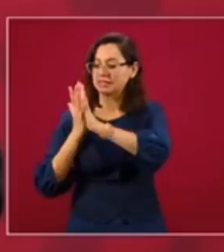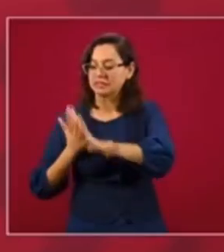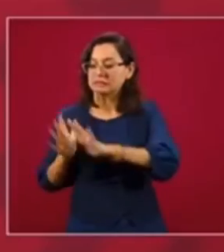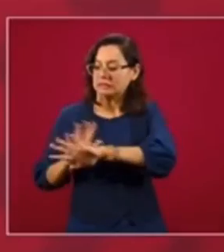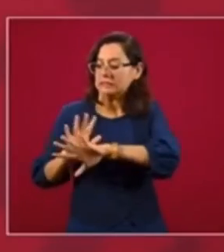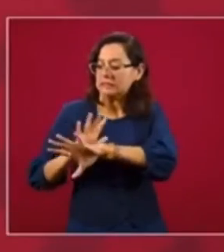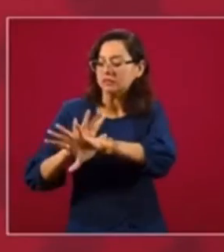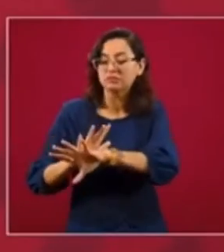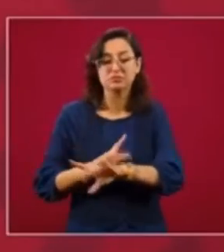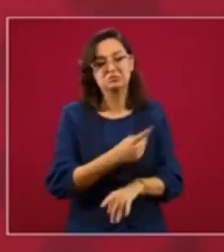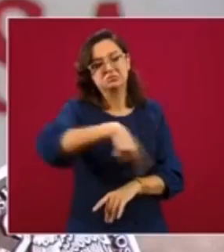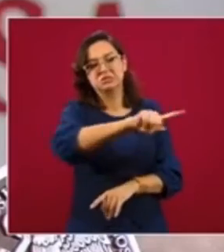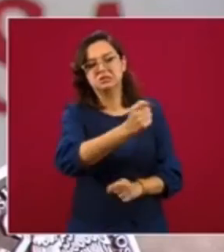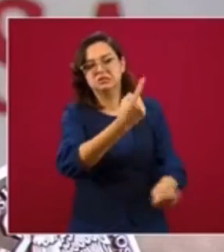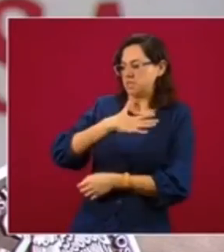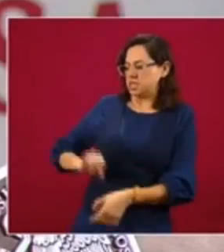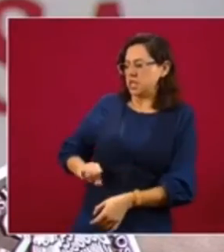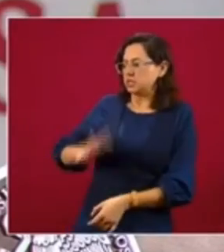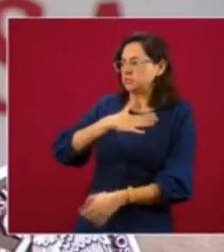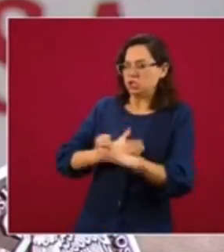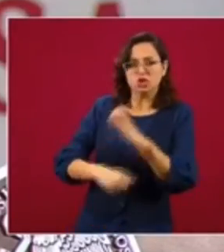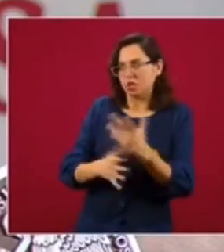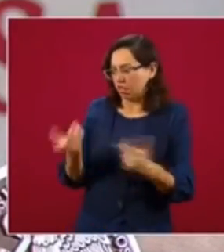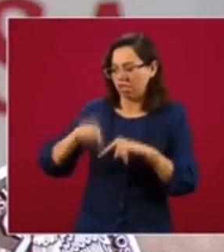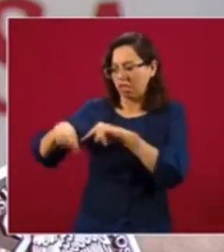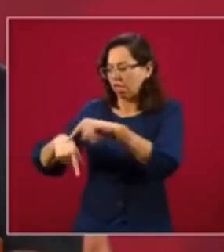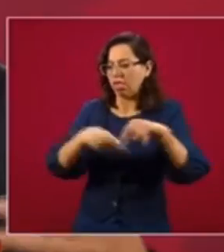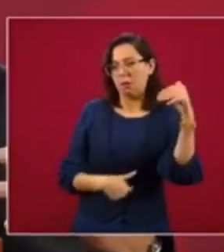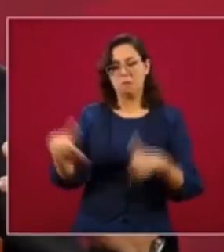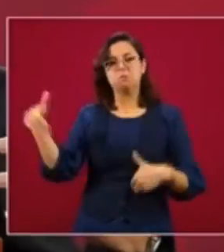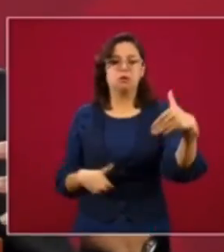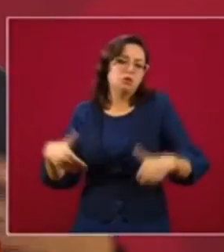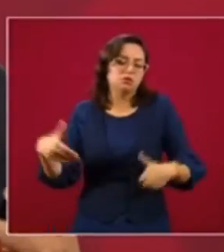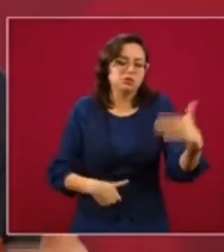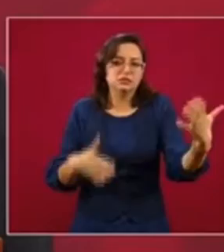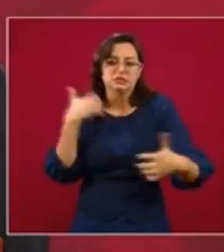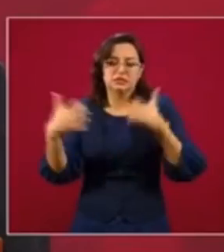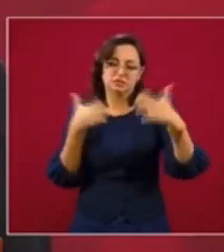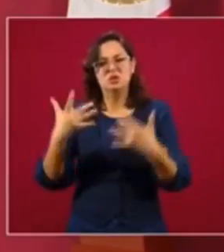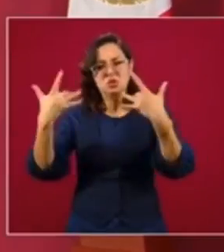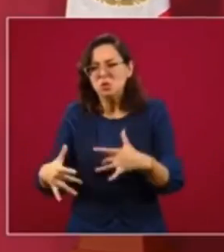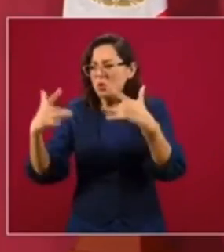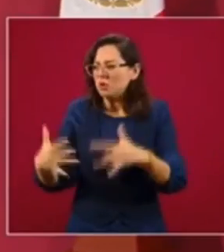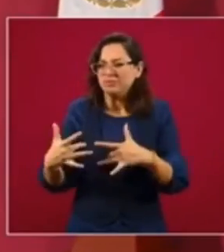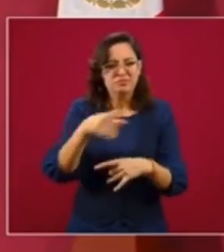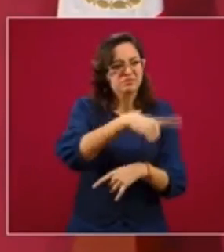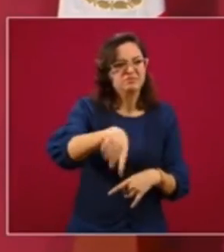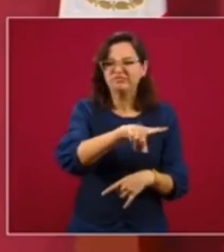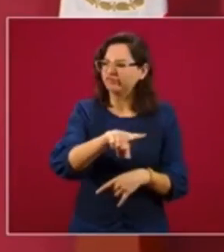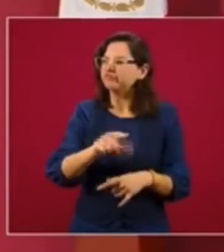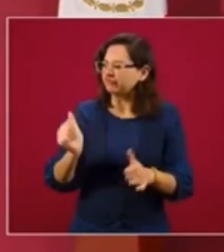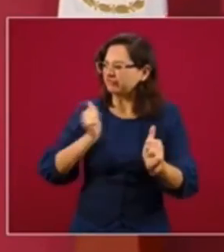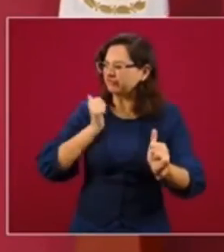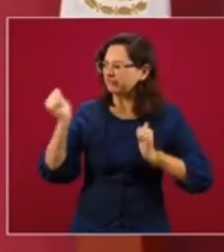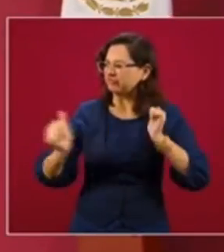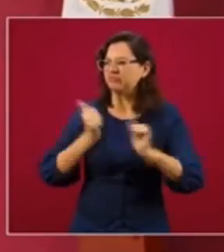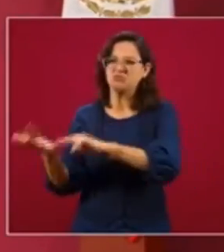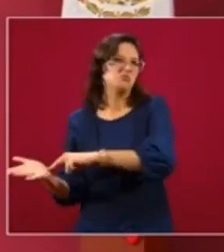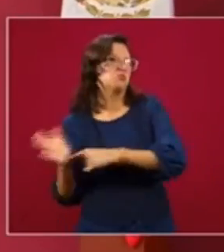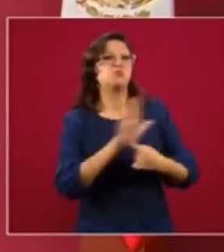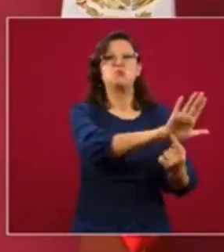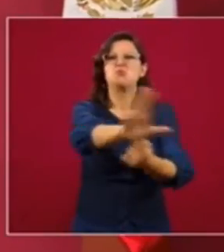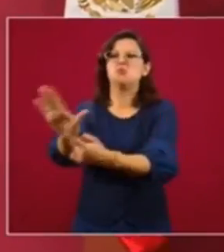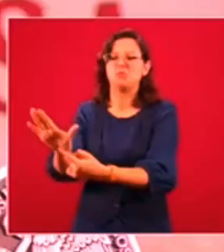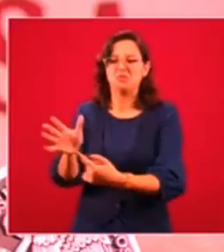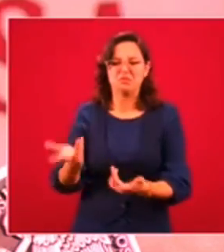hay quienes se sienten afectados en sus intereses y por eso su molestia y por eso su reacción, cómo hacer reportajes